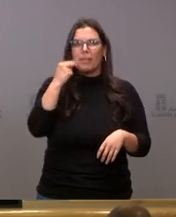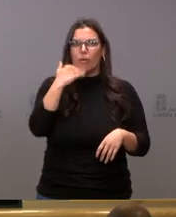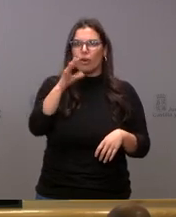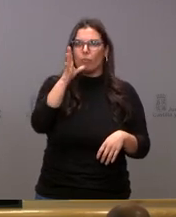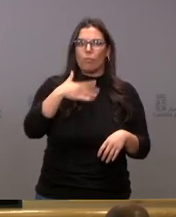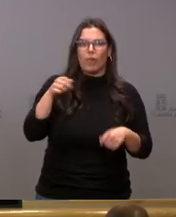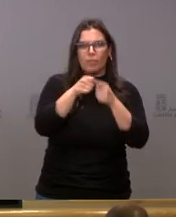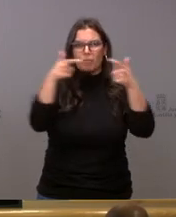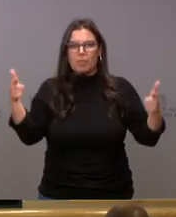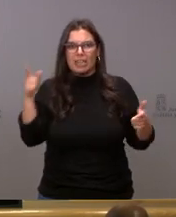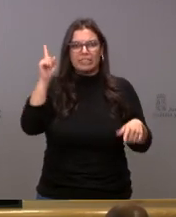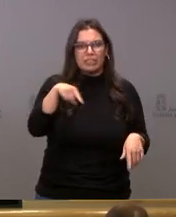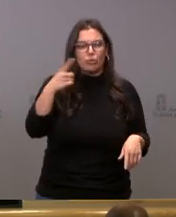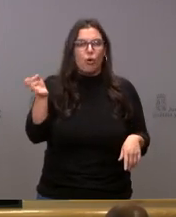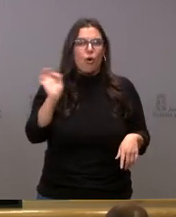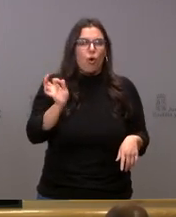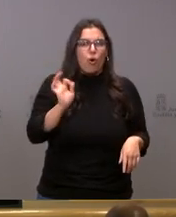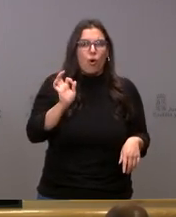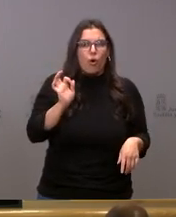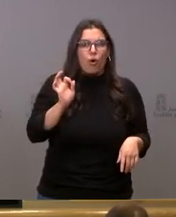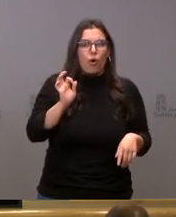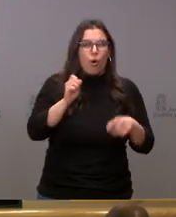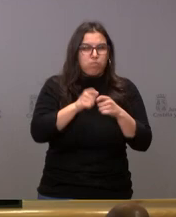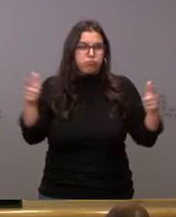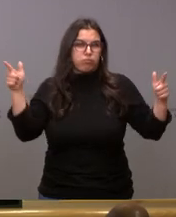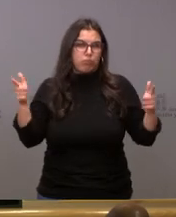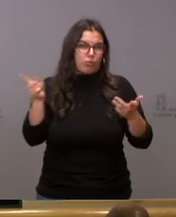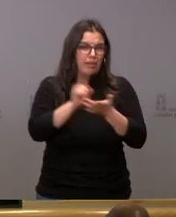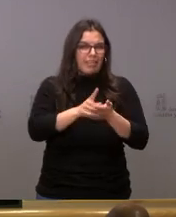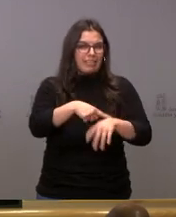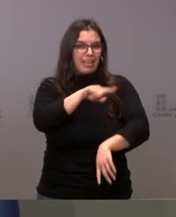incremento de casos o una nueva ola. Muchas gracias.